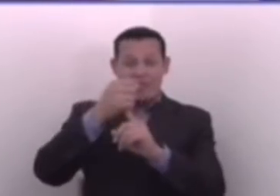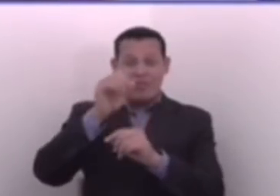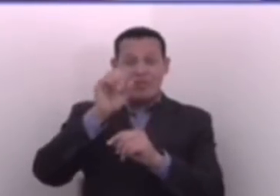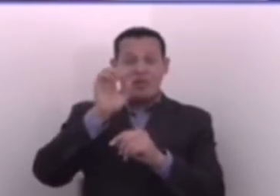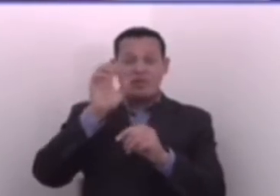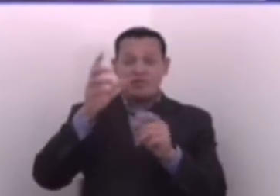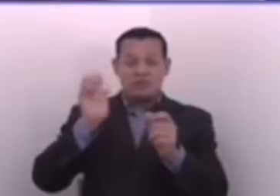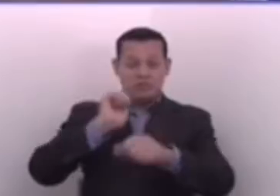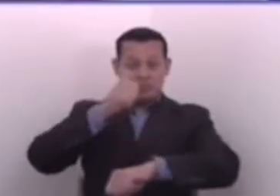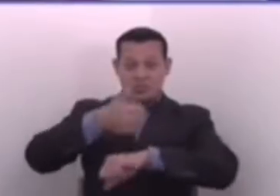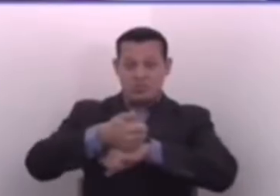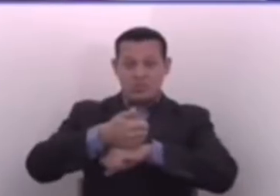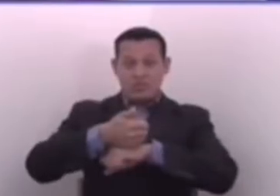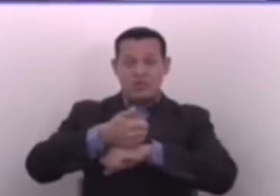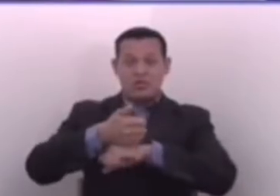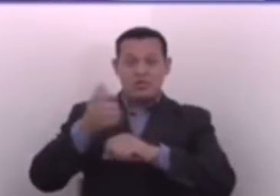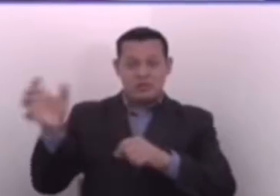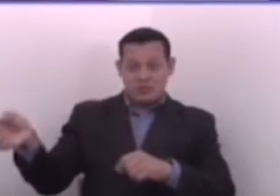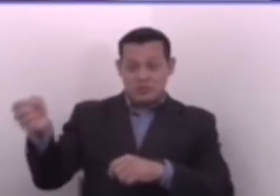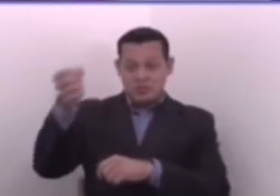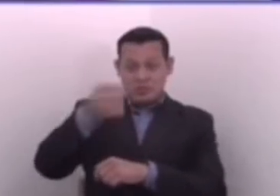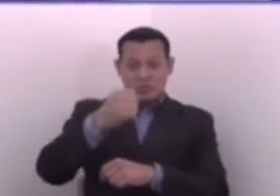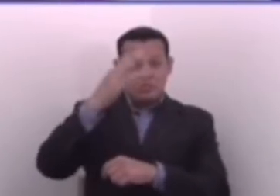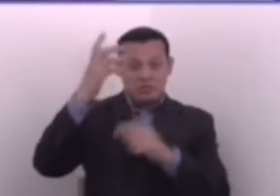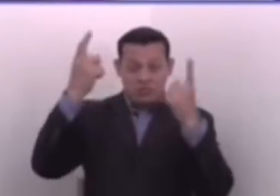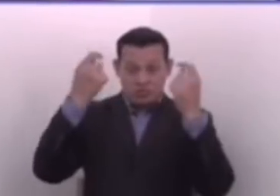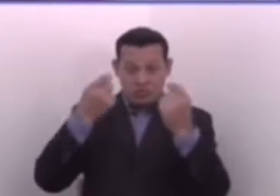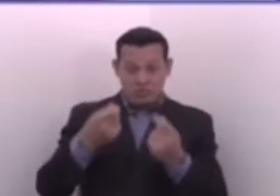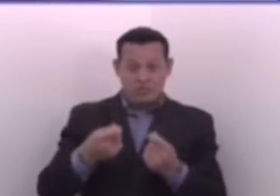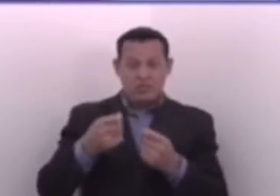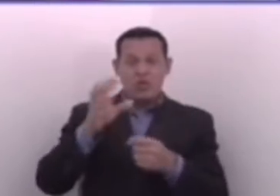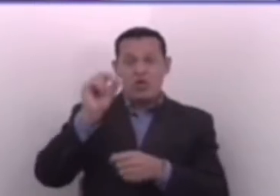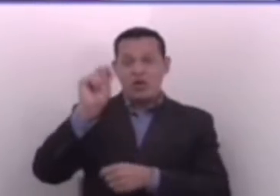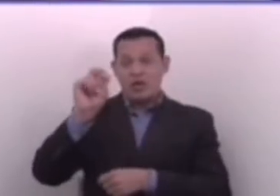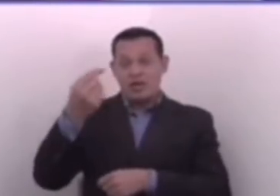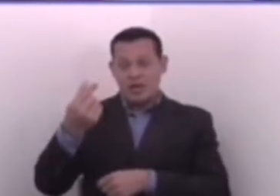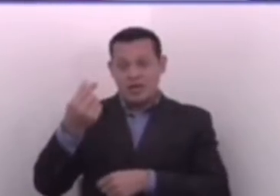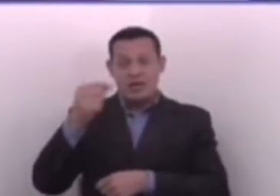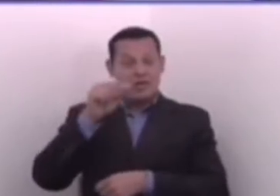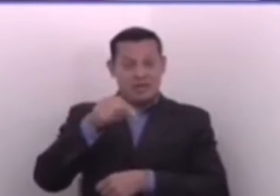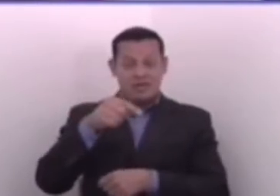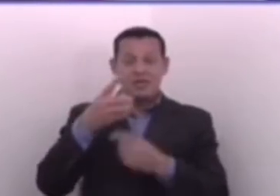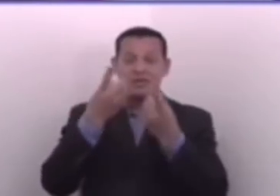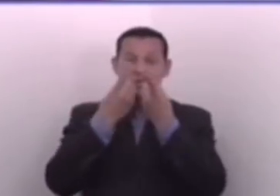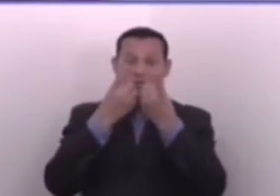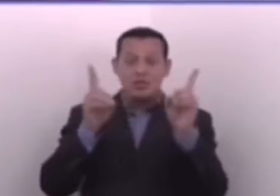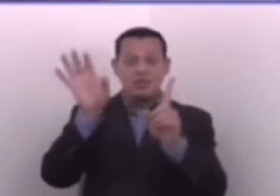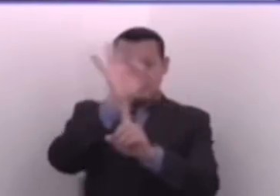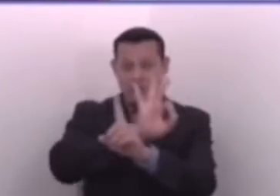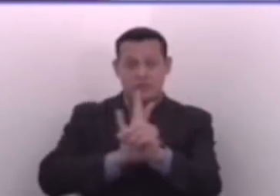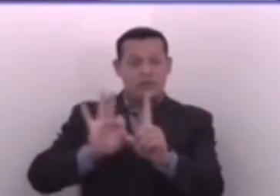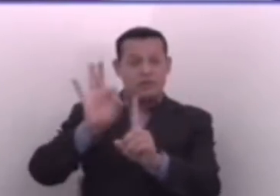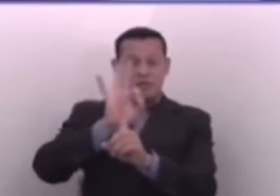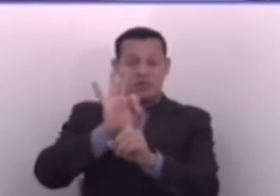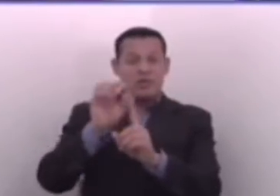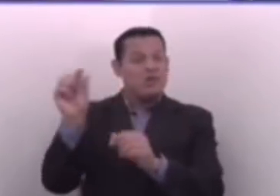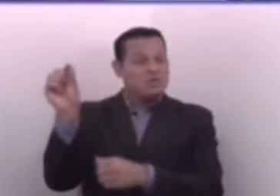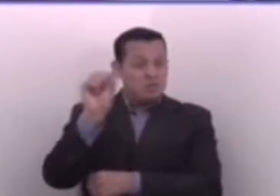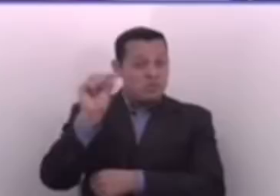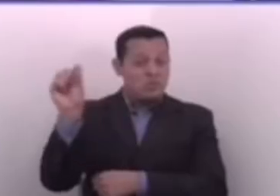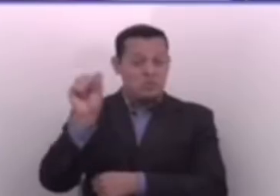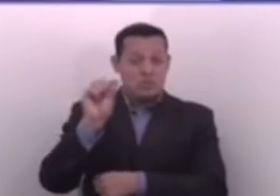través de las asignaciones presupuestarias que se daban para las ONG fachadas. Esa democracia perfecta que les